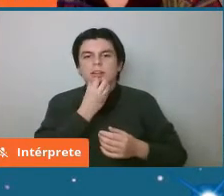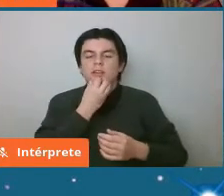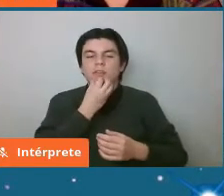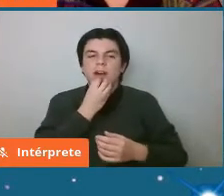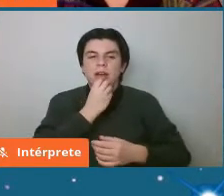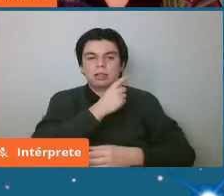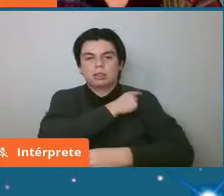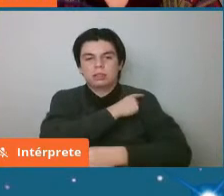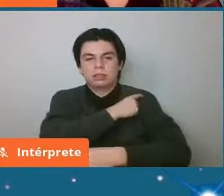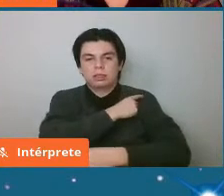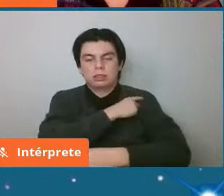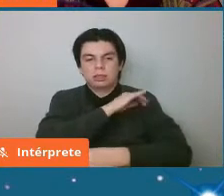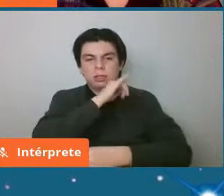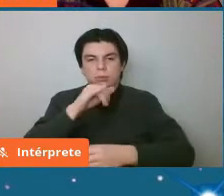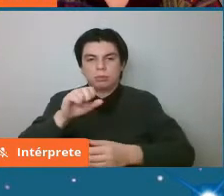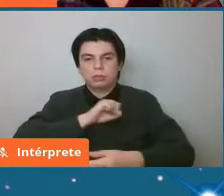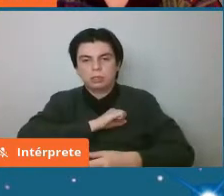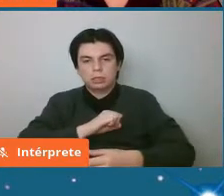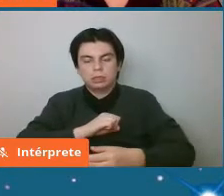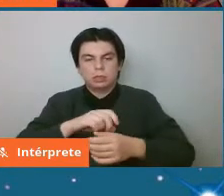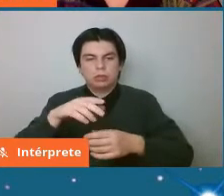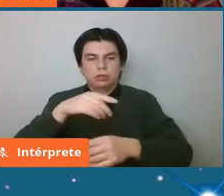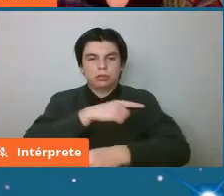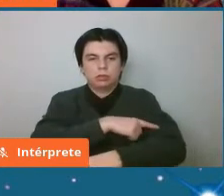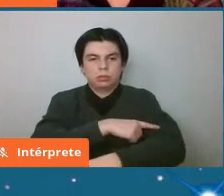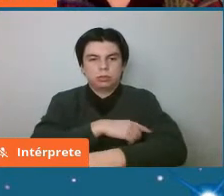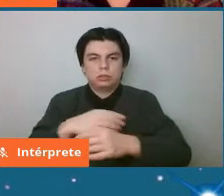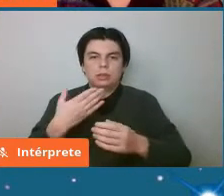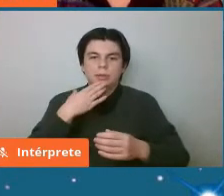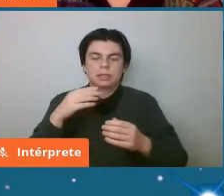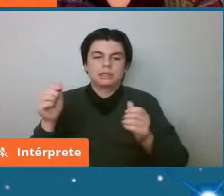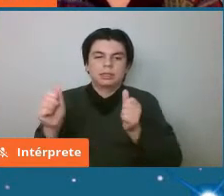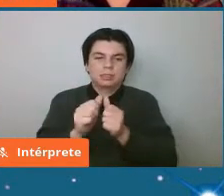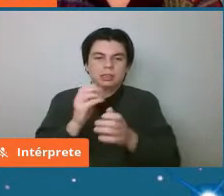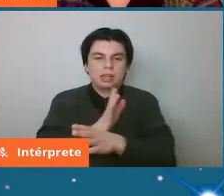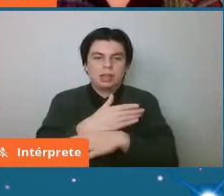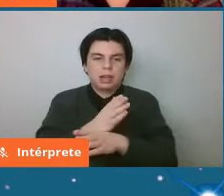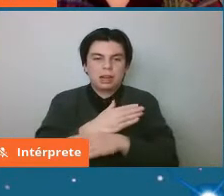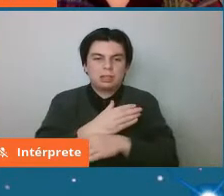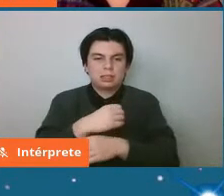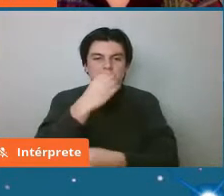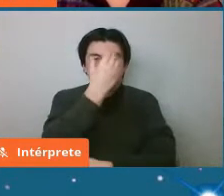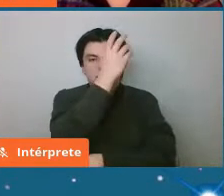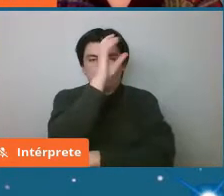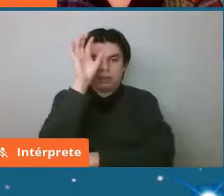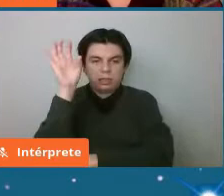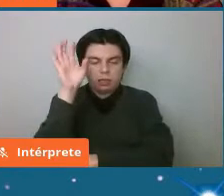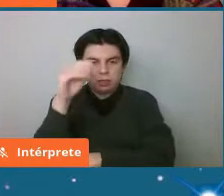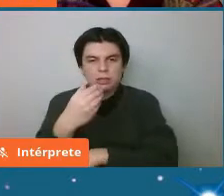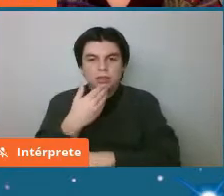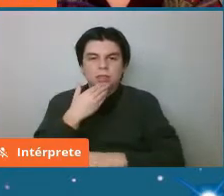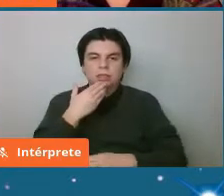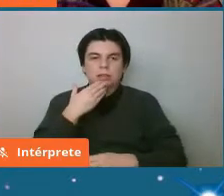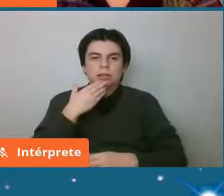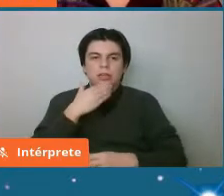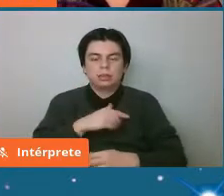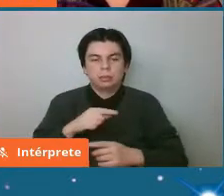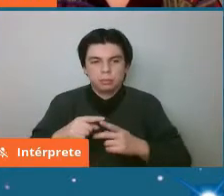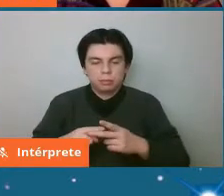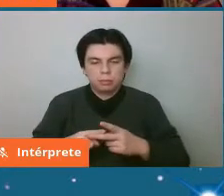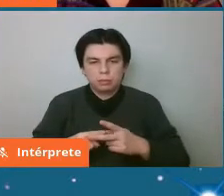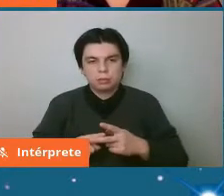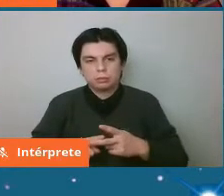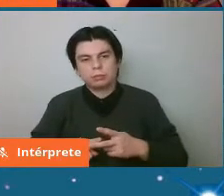también Santiago y cerca de la Serena y estos son los lugares que pretendemos cubrir en la primera